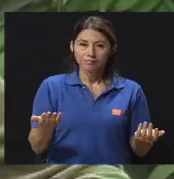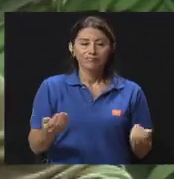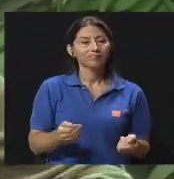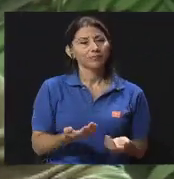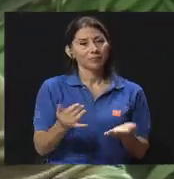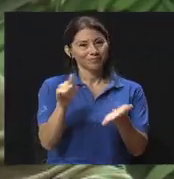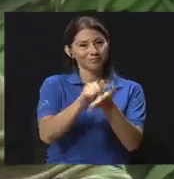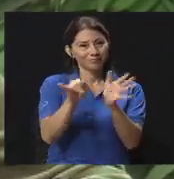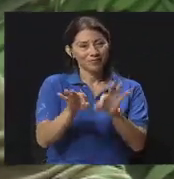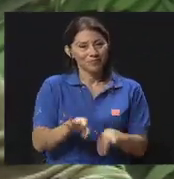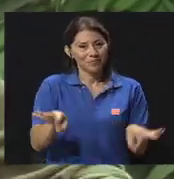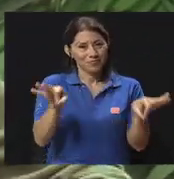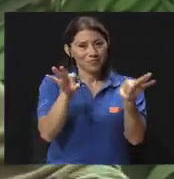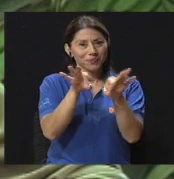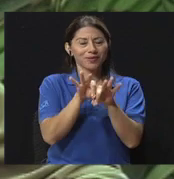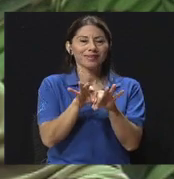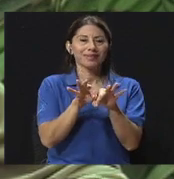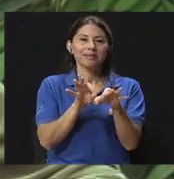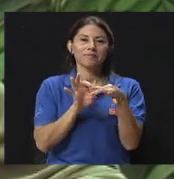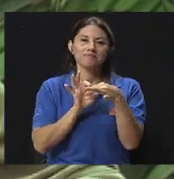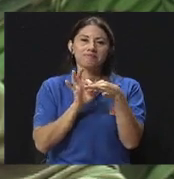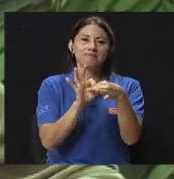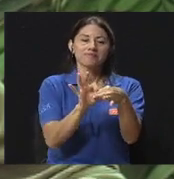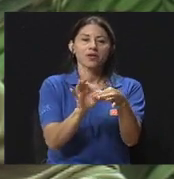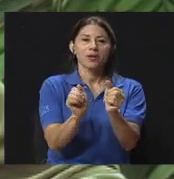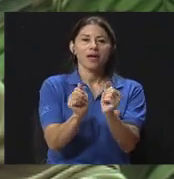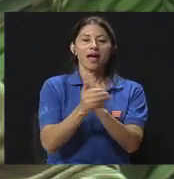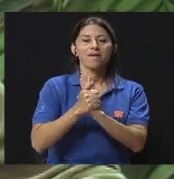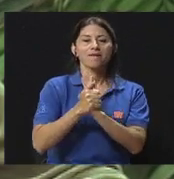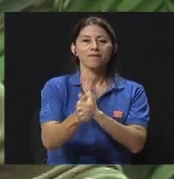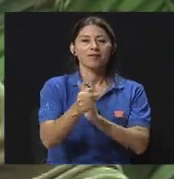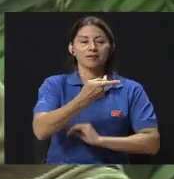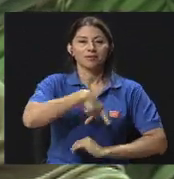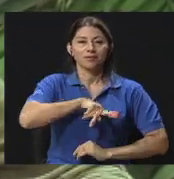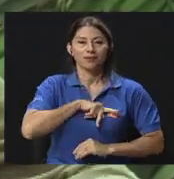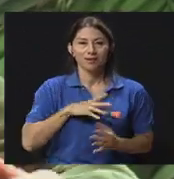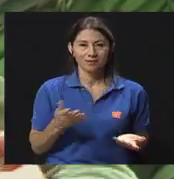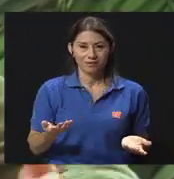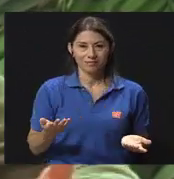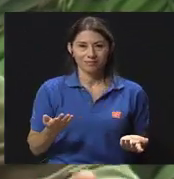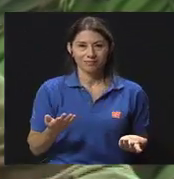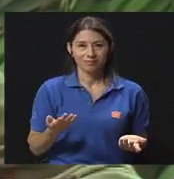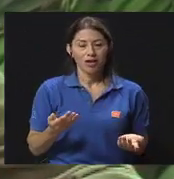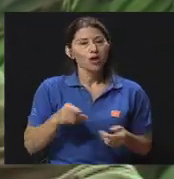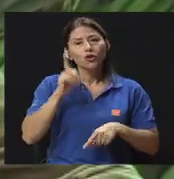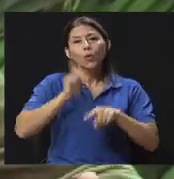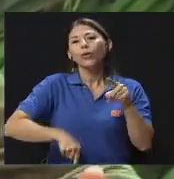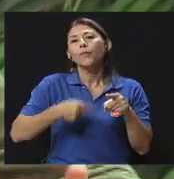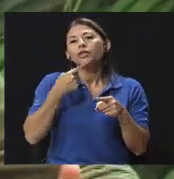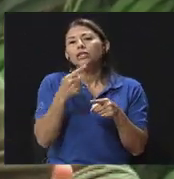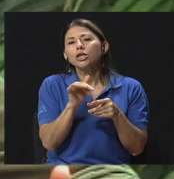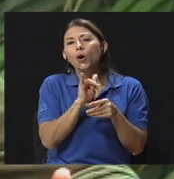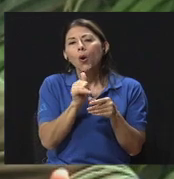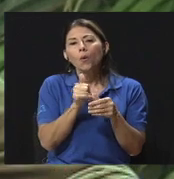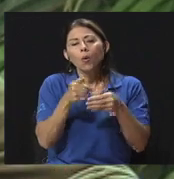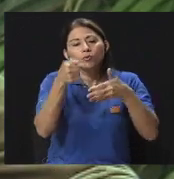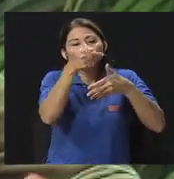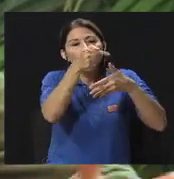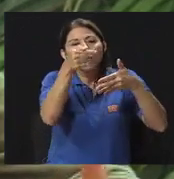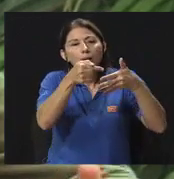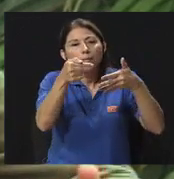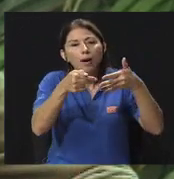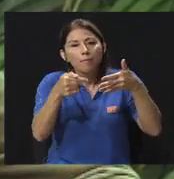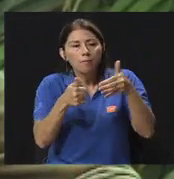es importante, lo decía al inicio, tiene que ver con muchas habilidades personales, ¿verdad? No podríamos dar como una serie de pasos a manera de receta.